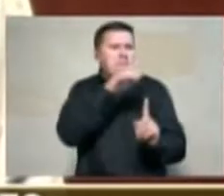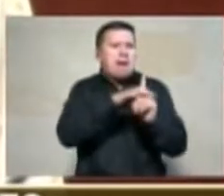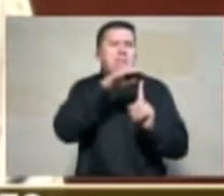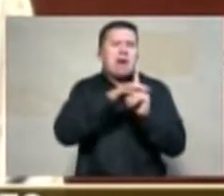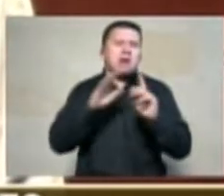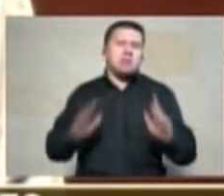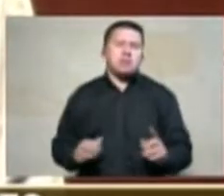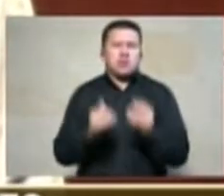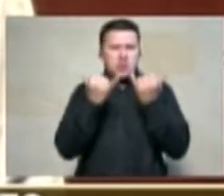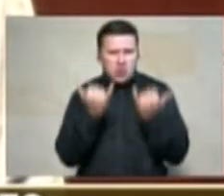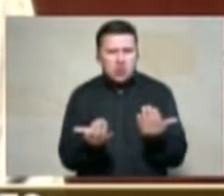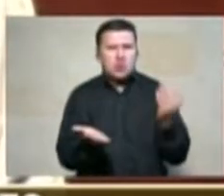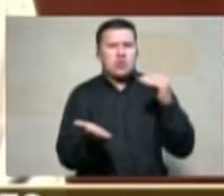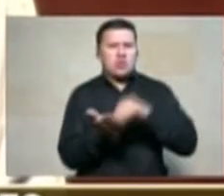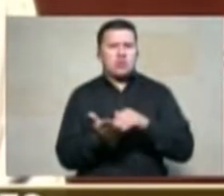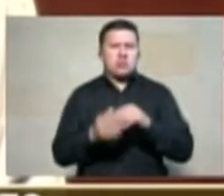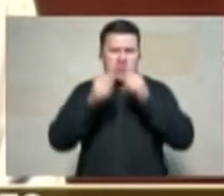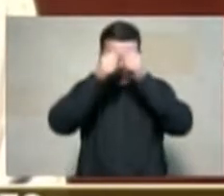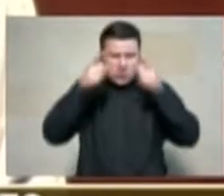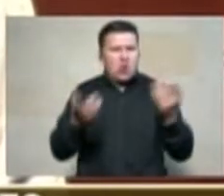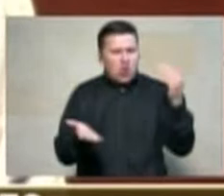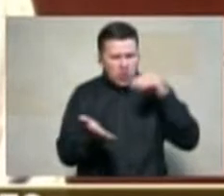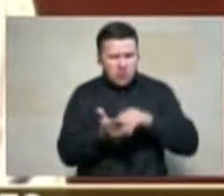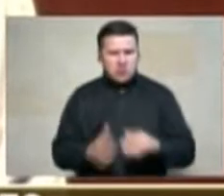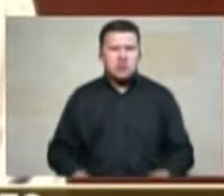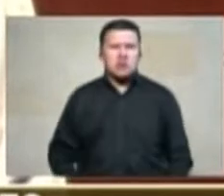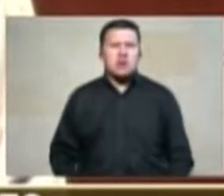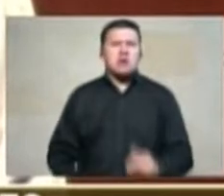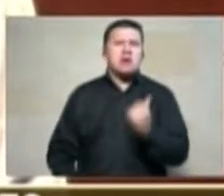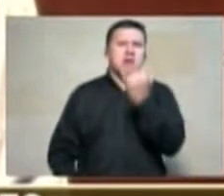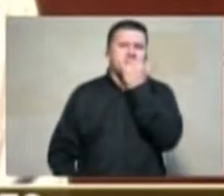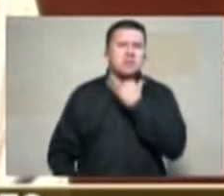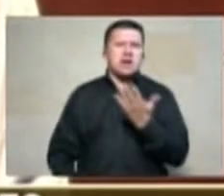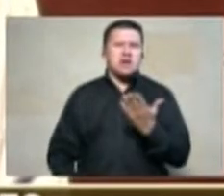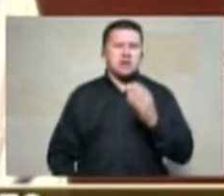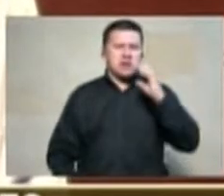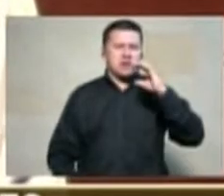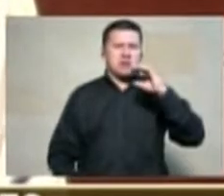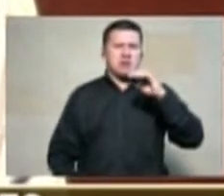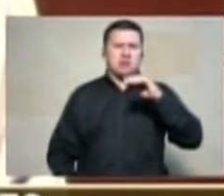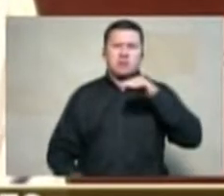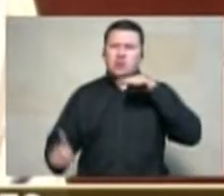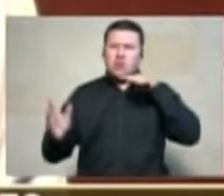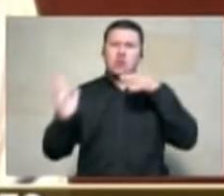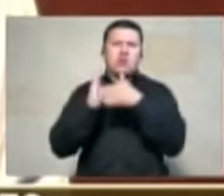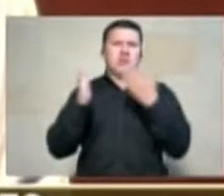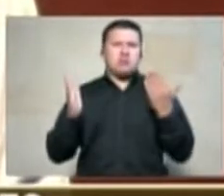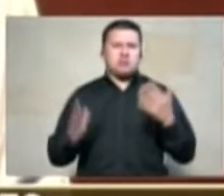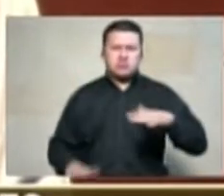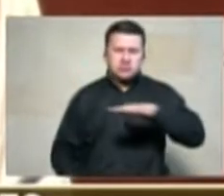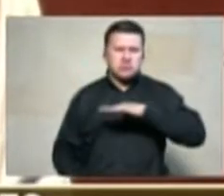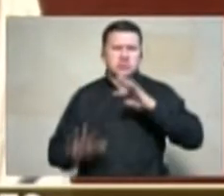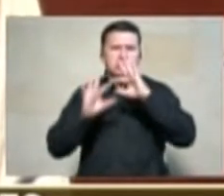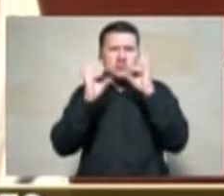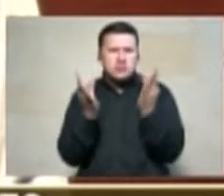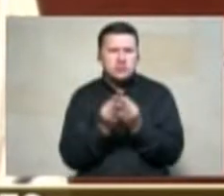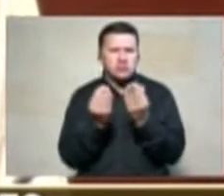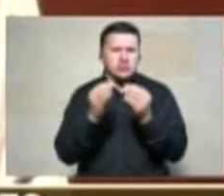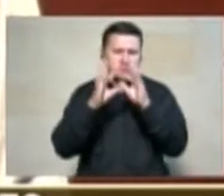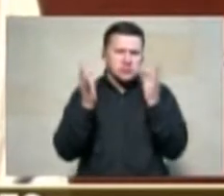y hoy nuevamente el Estado por la mala aplicación de dicha ley a muchas familias